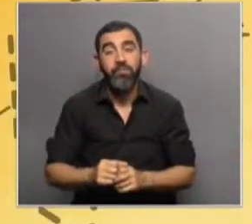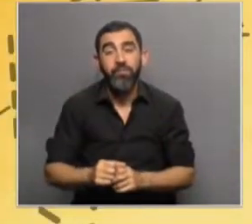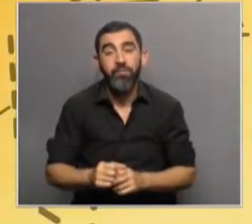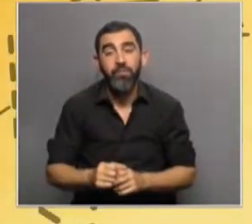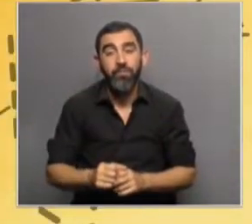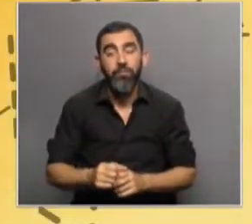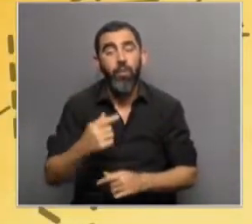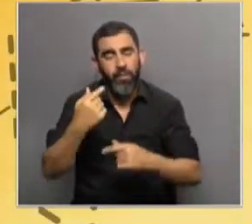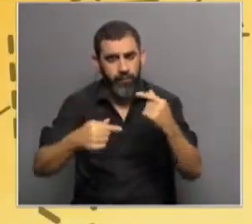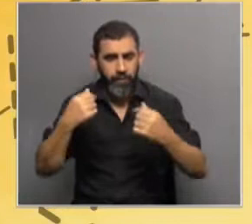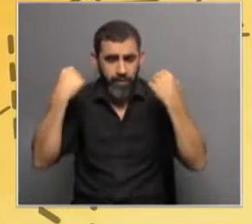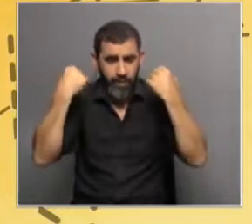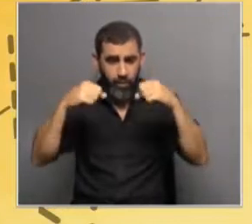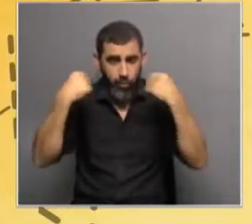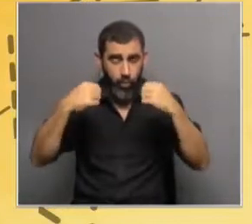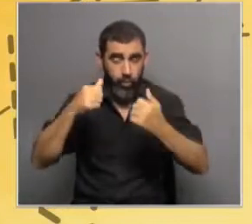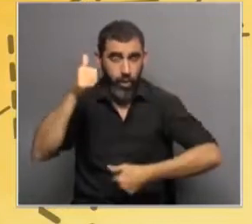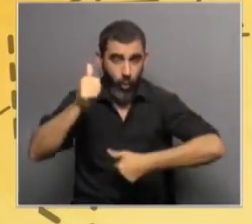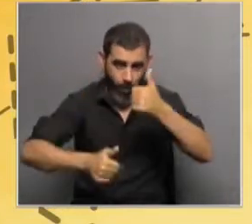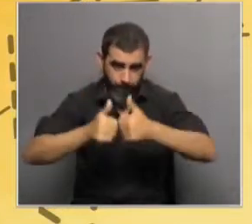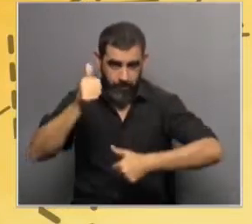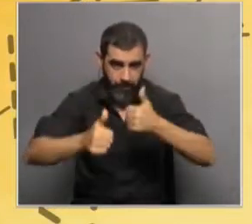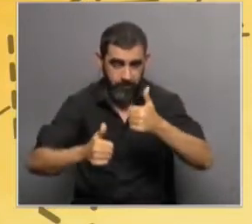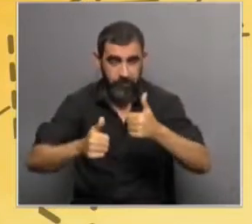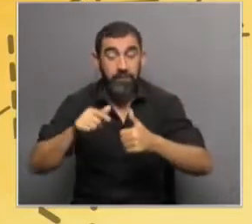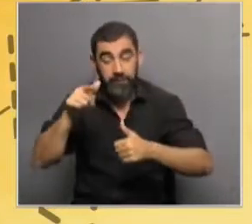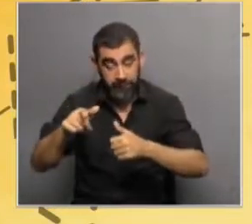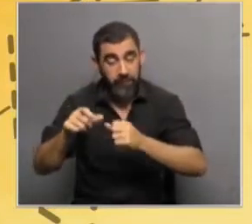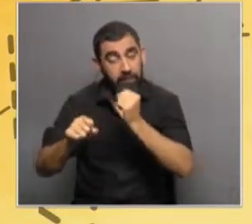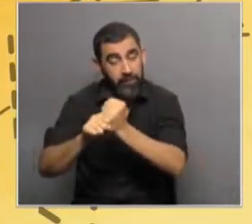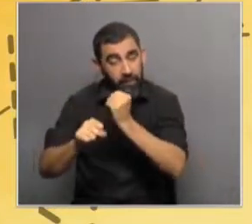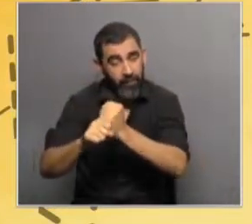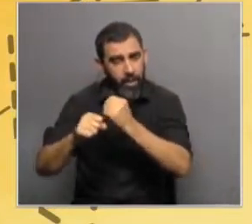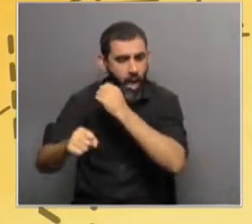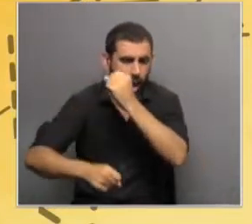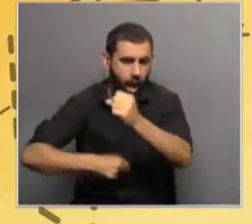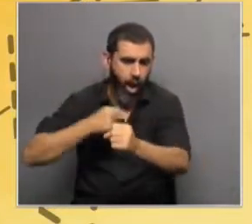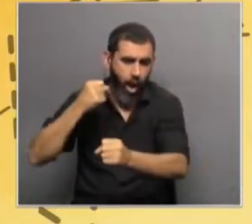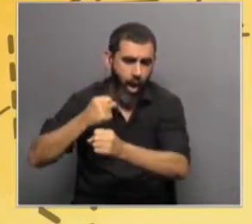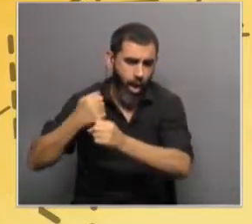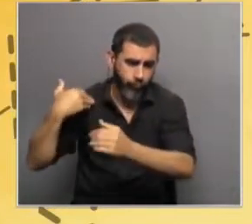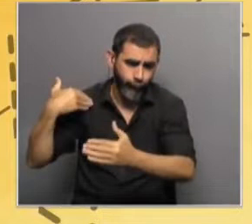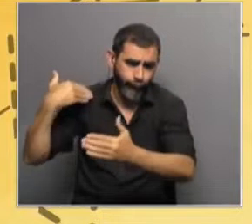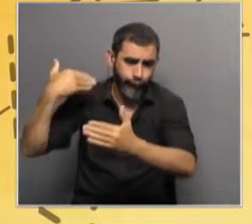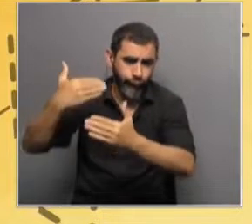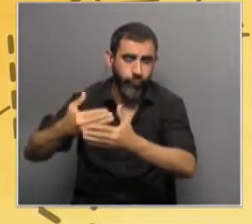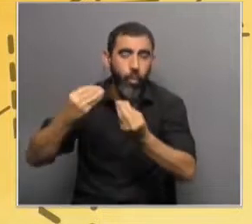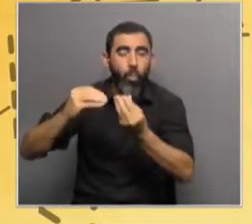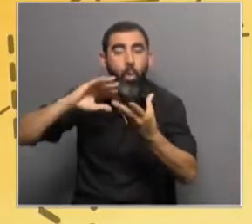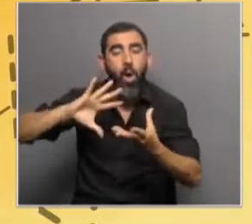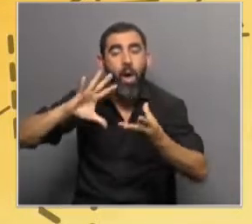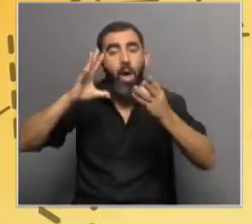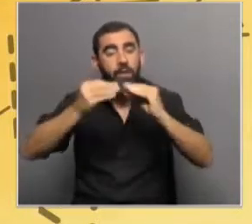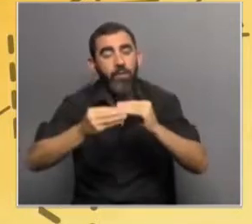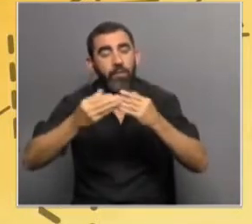a varios deportistas de alto rendimiento, ella viene trabajando hace años en esto, justamente en la adaptación de un